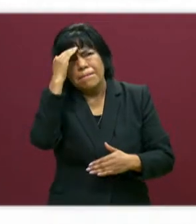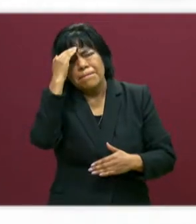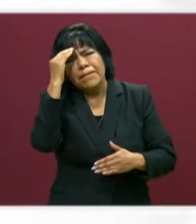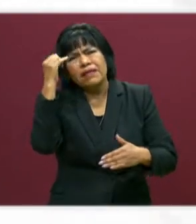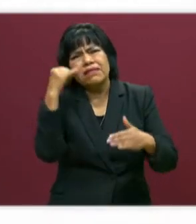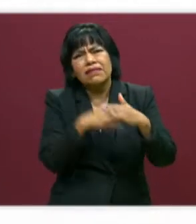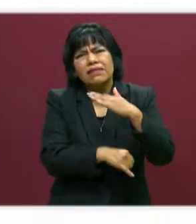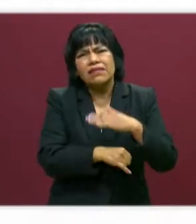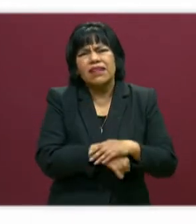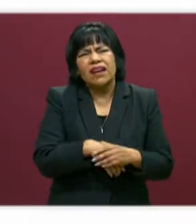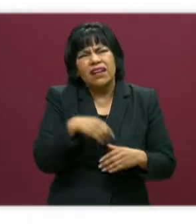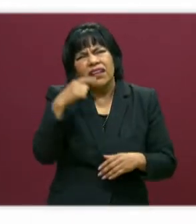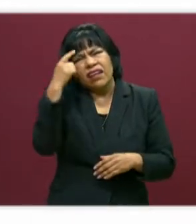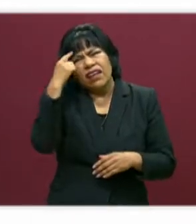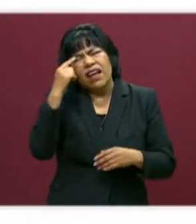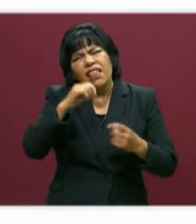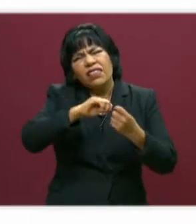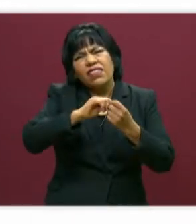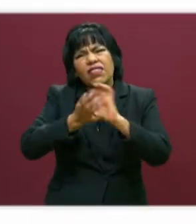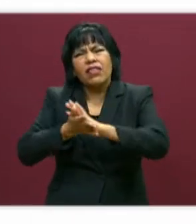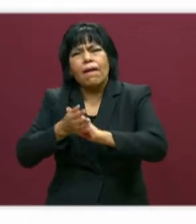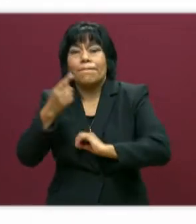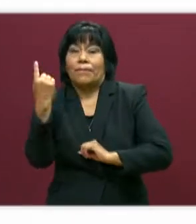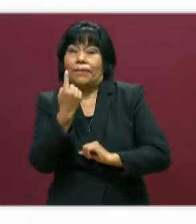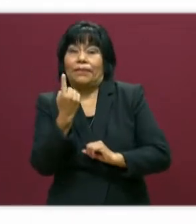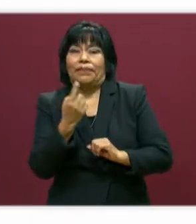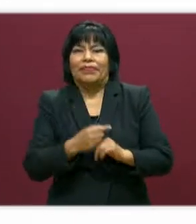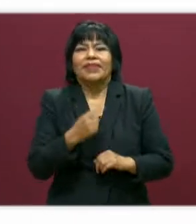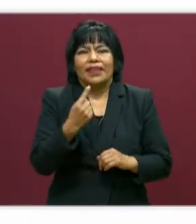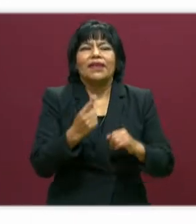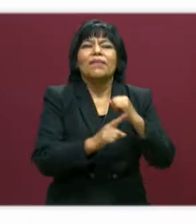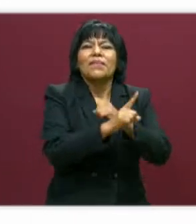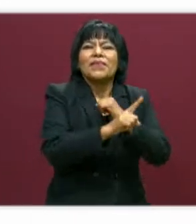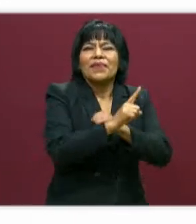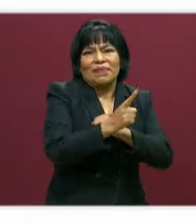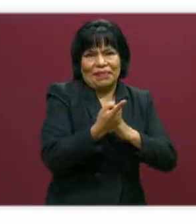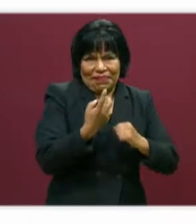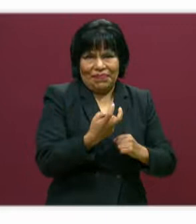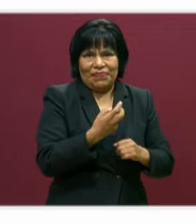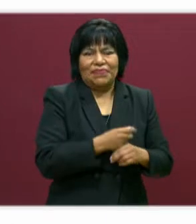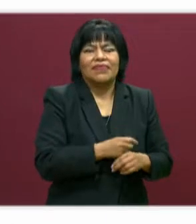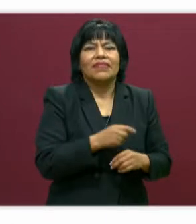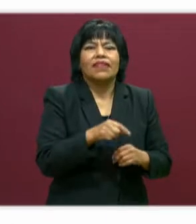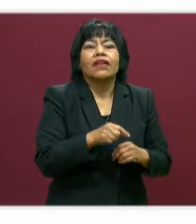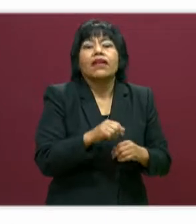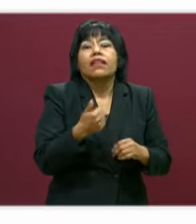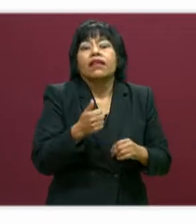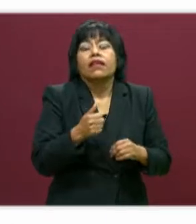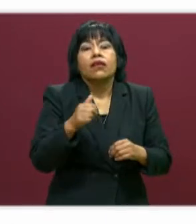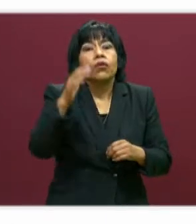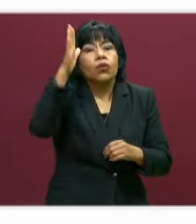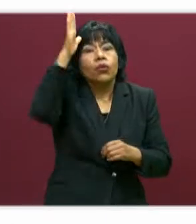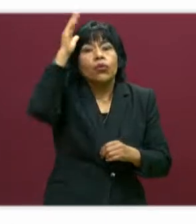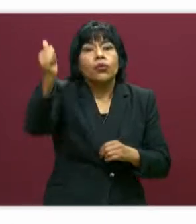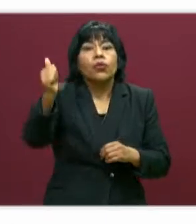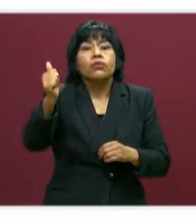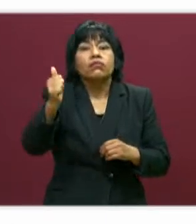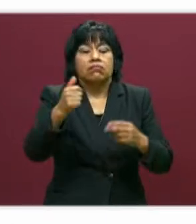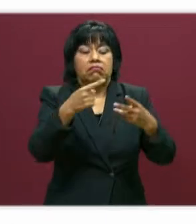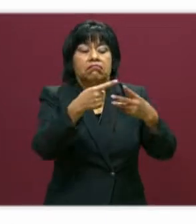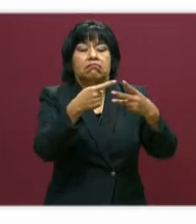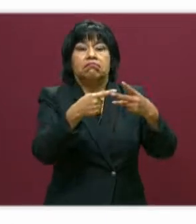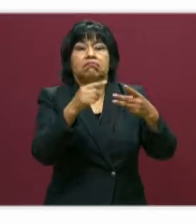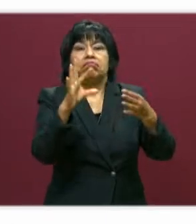lo que queremos transformar. Y eso le llamamos problematización. Tiene una dimensión conceptual, una